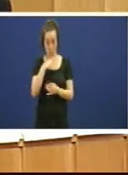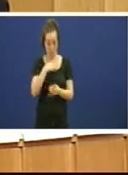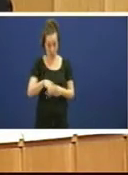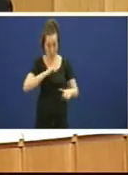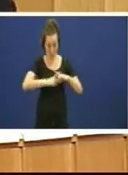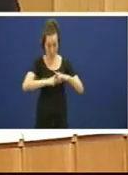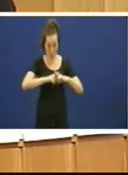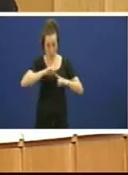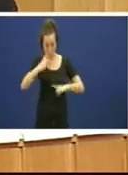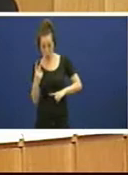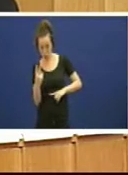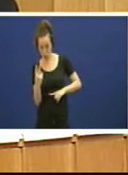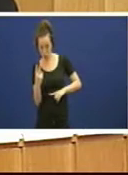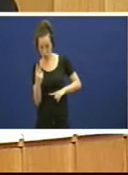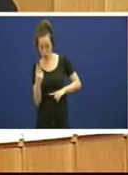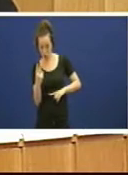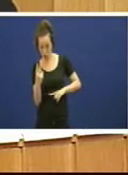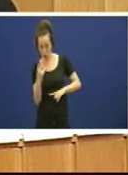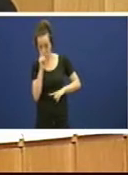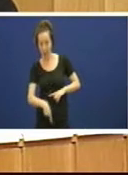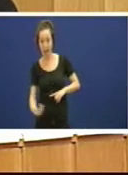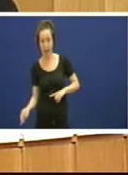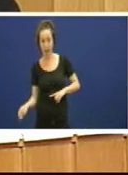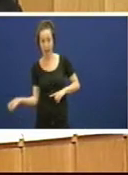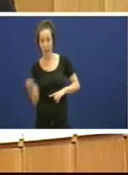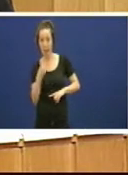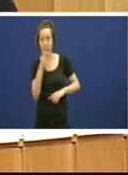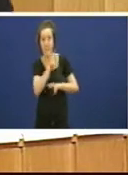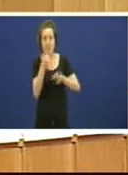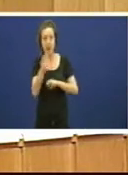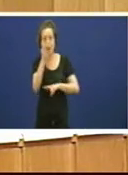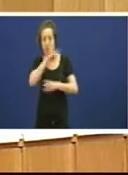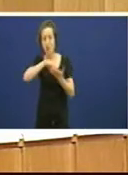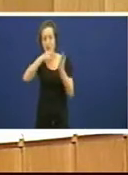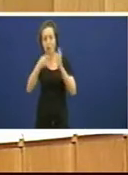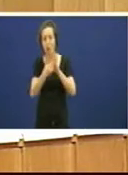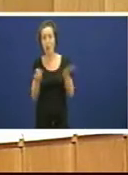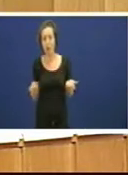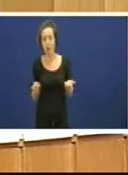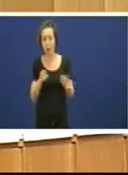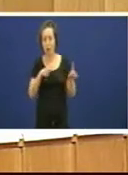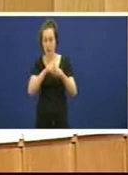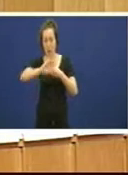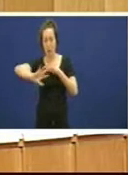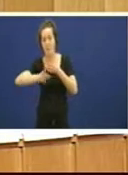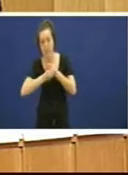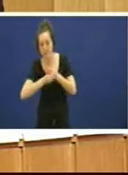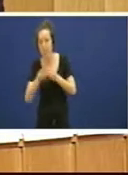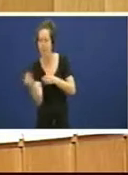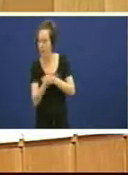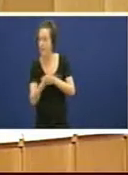pois non dá algo haberá que facer algo haberá que facer para complementar isto e vostede di claro